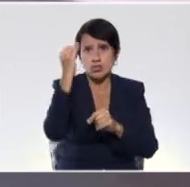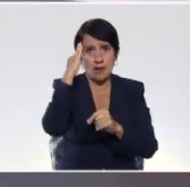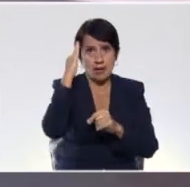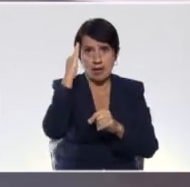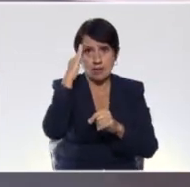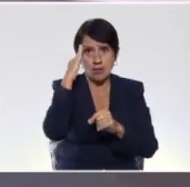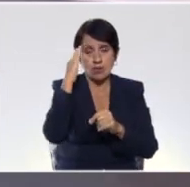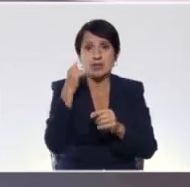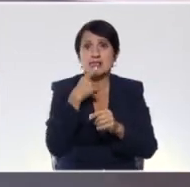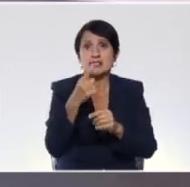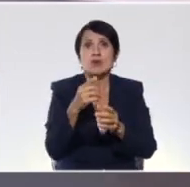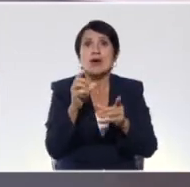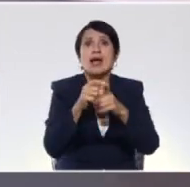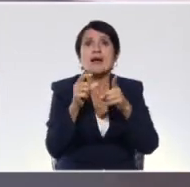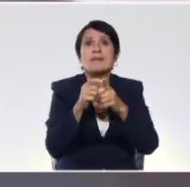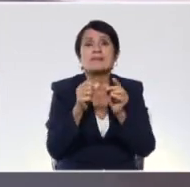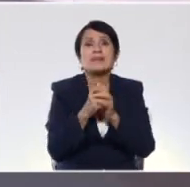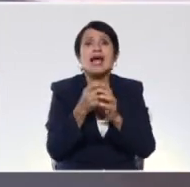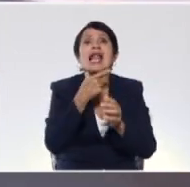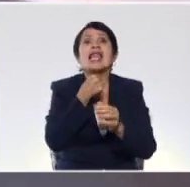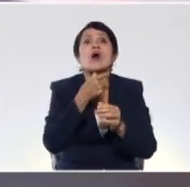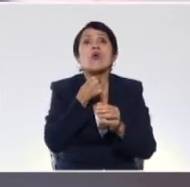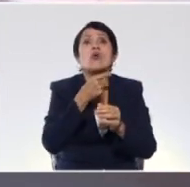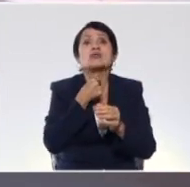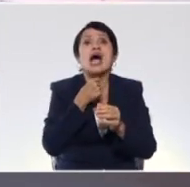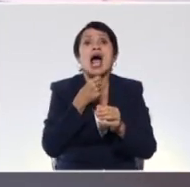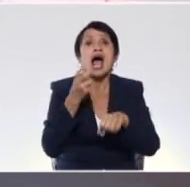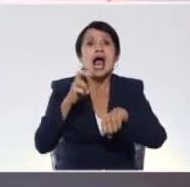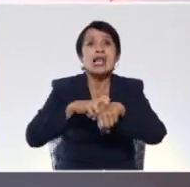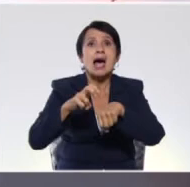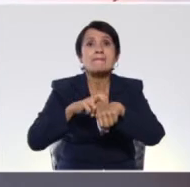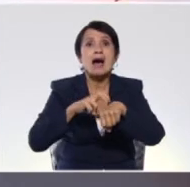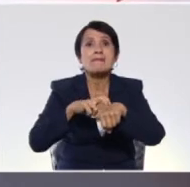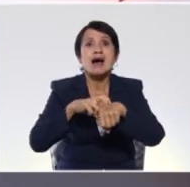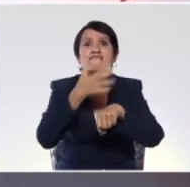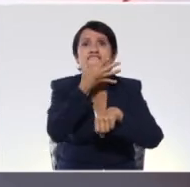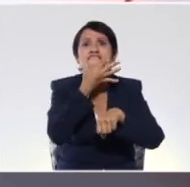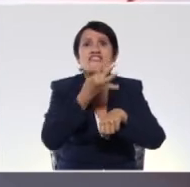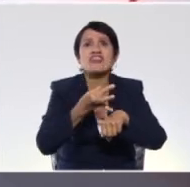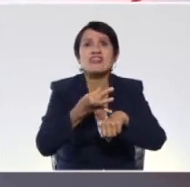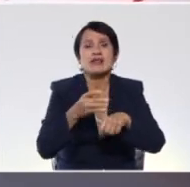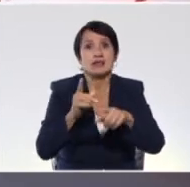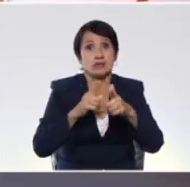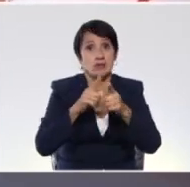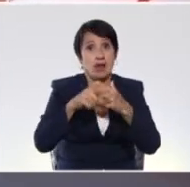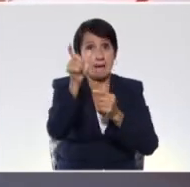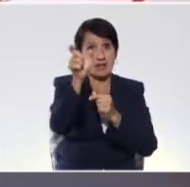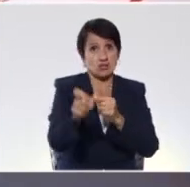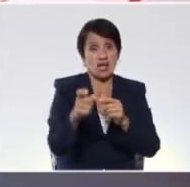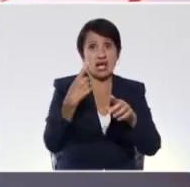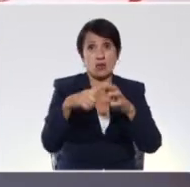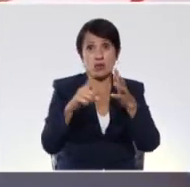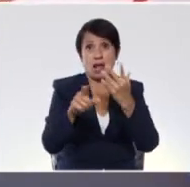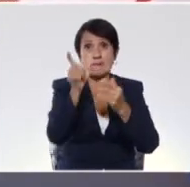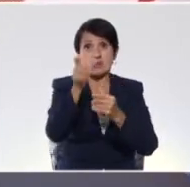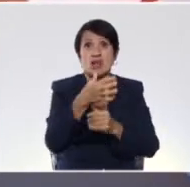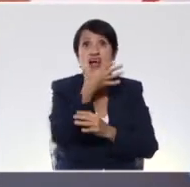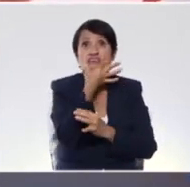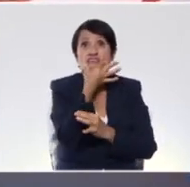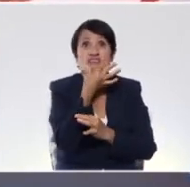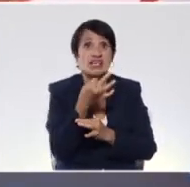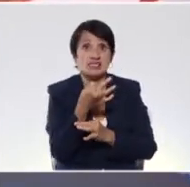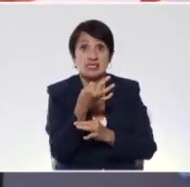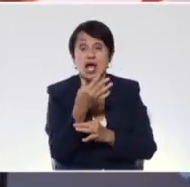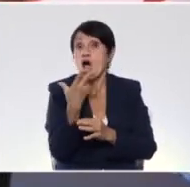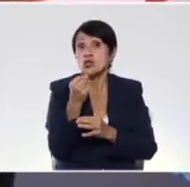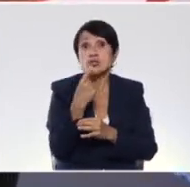que son metáforas. Cuando decimos, le gusta la papa pelada, ¿qué quiere decir eso? Que es una persona que le gustan las cosas fáciles, pero no se